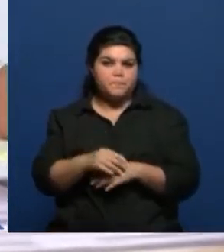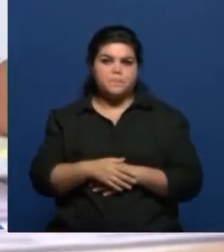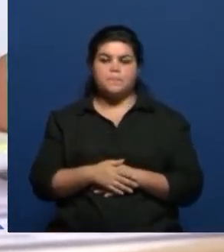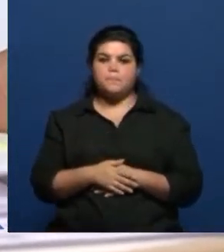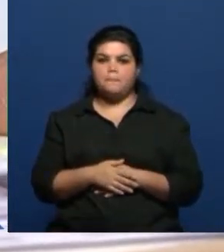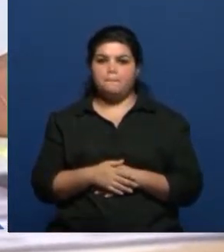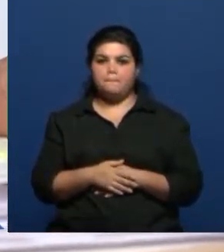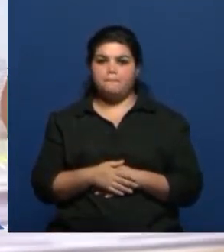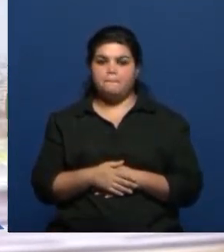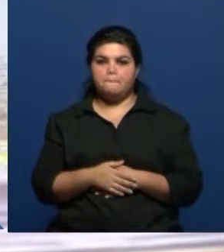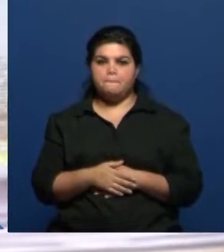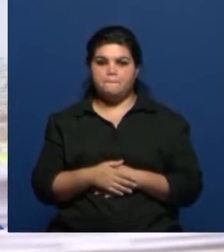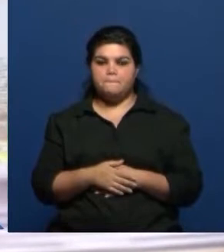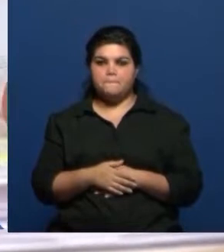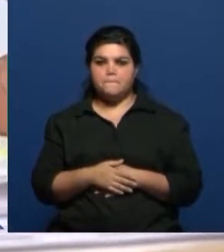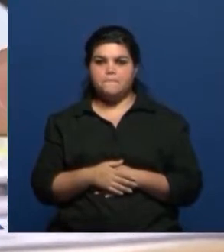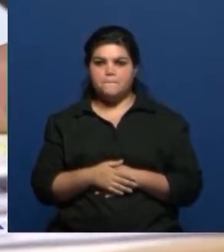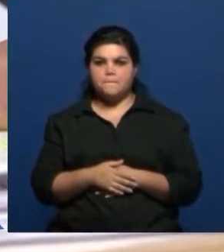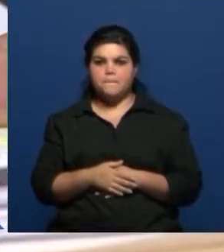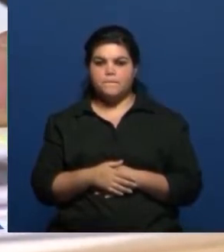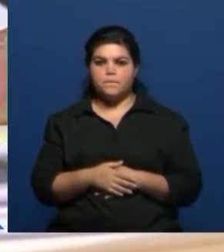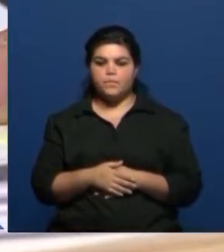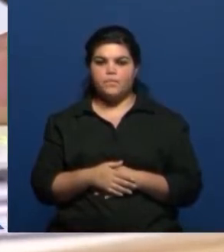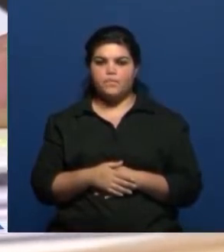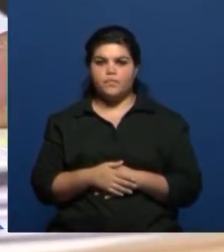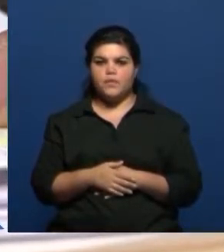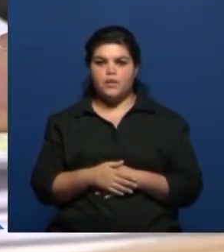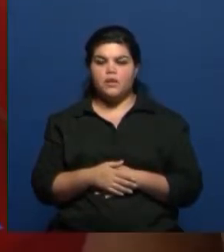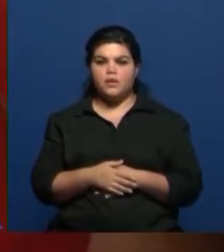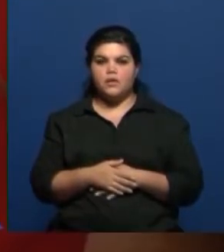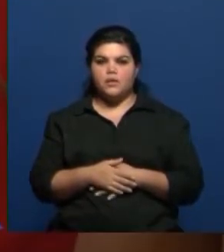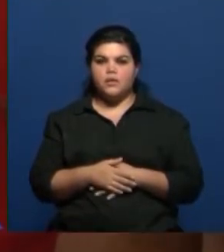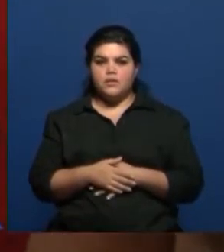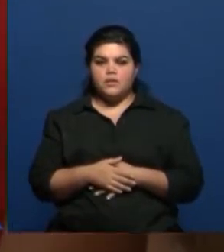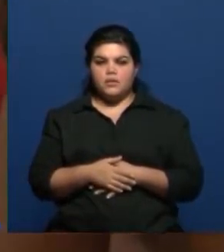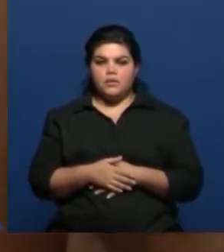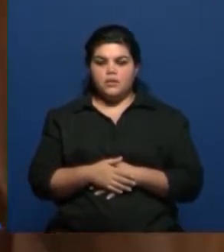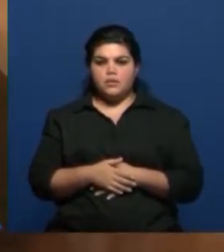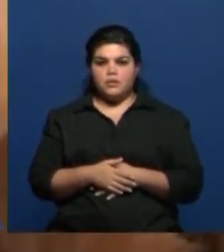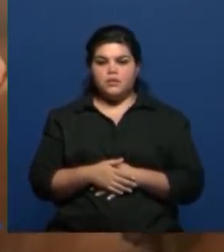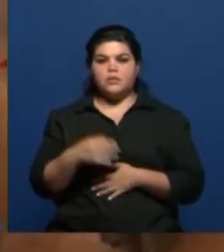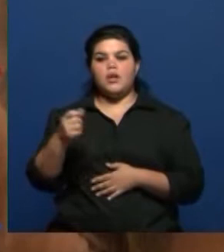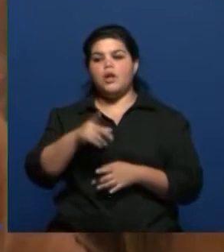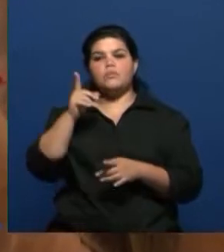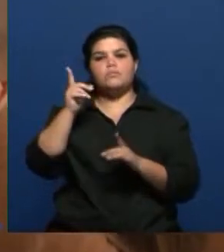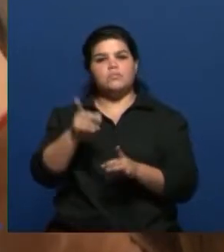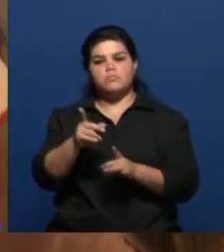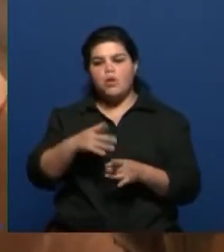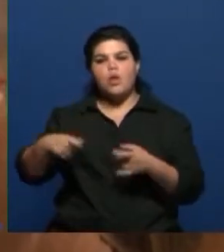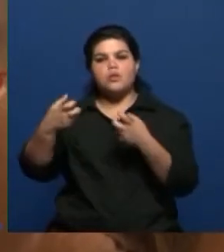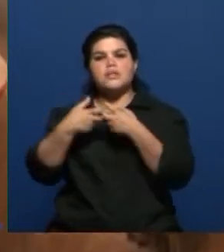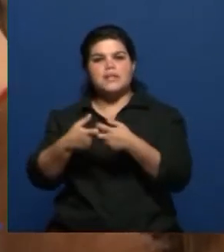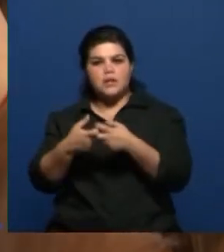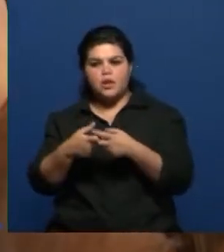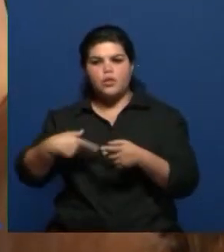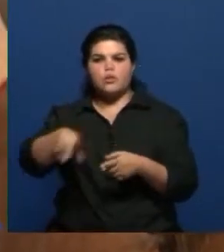deslindar el tema de que lo a docencia universitaria o los sindicatos